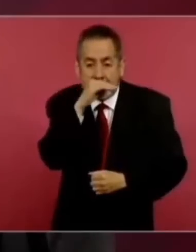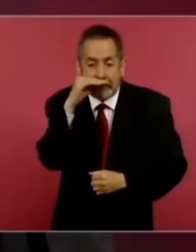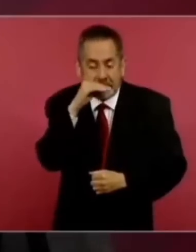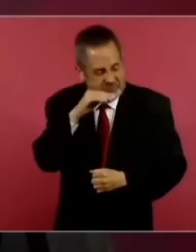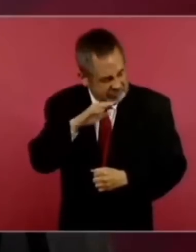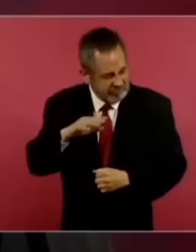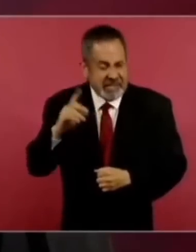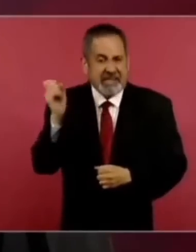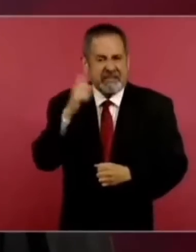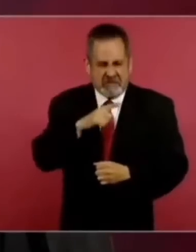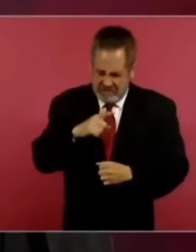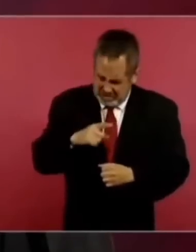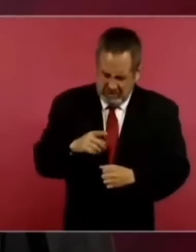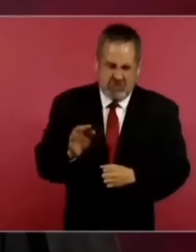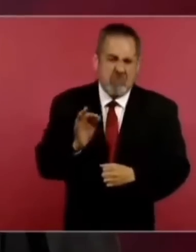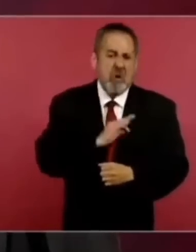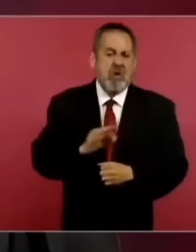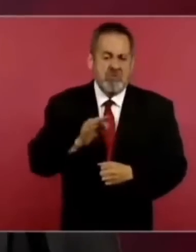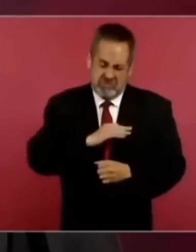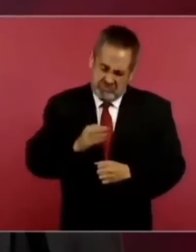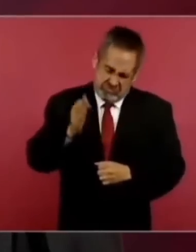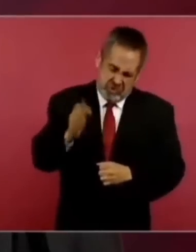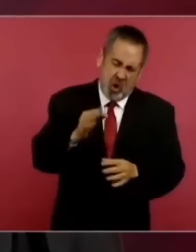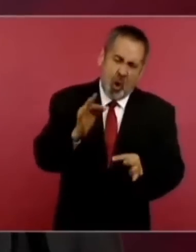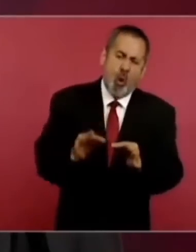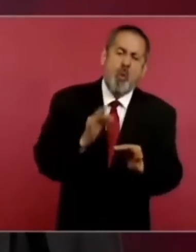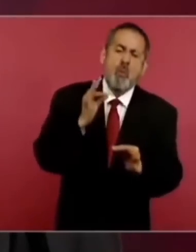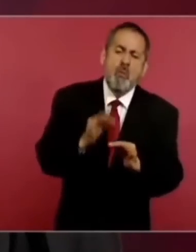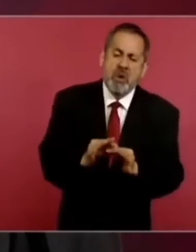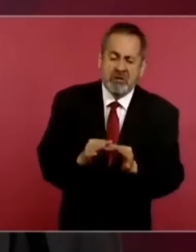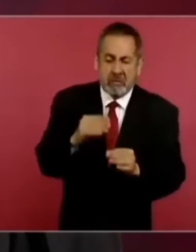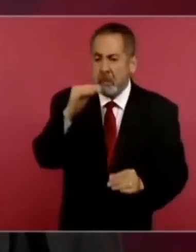desafío y vamos a cumplir.